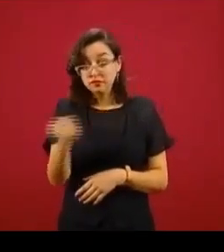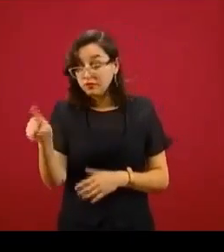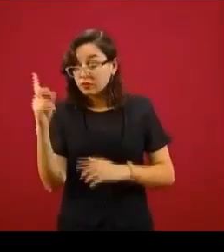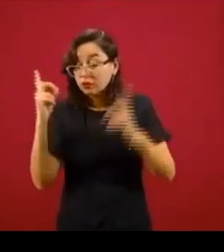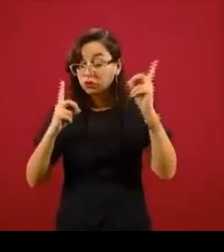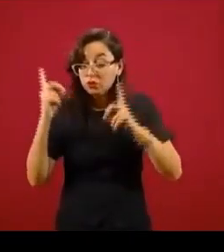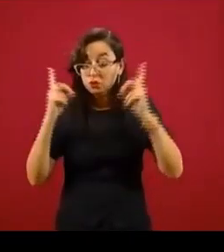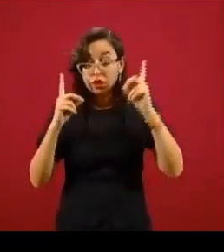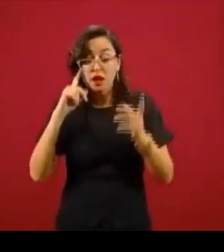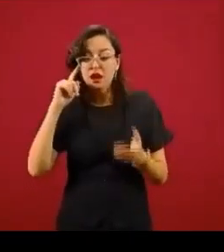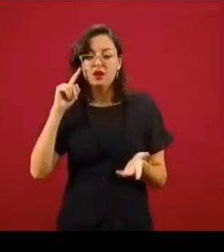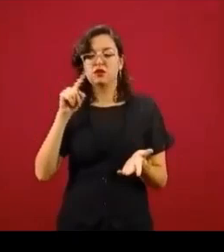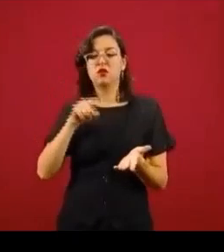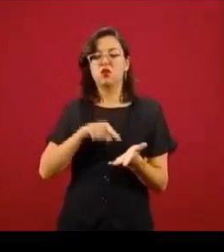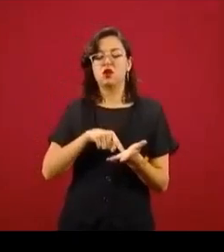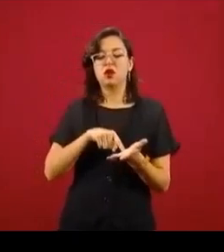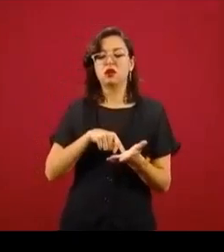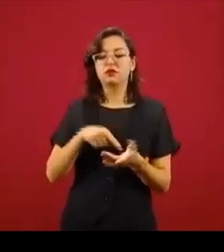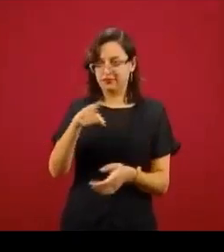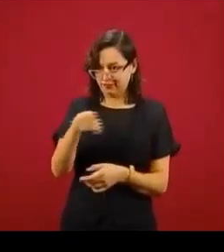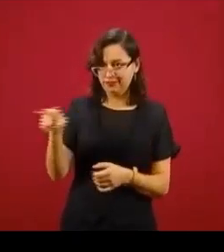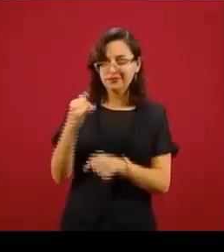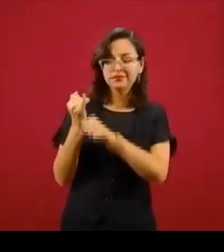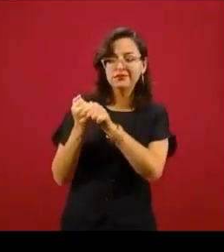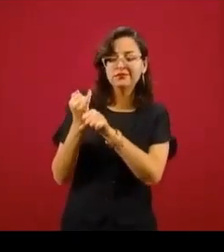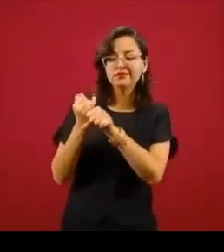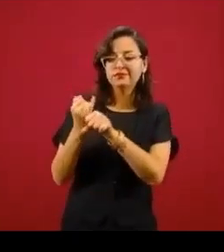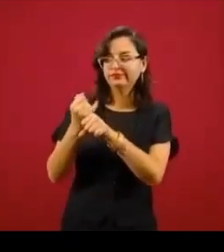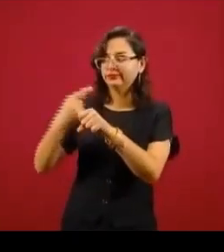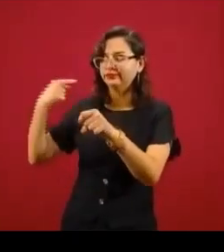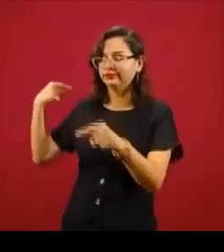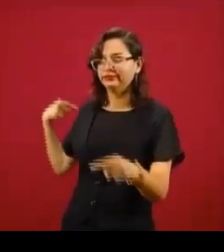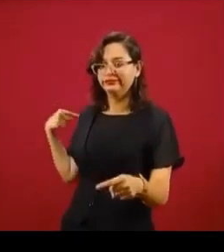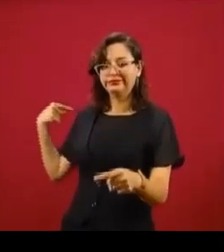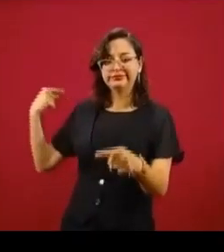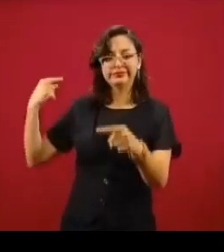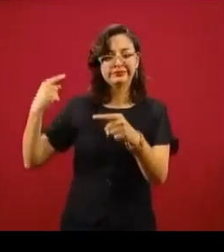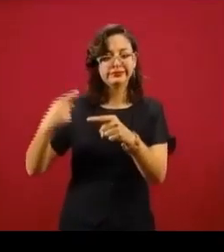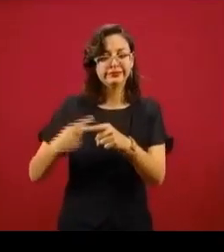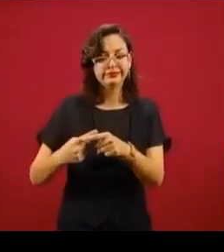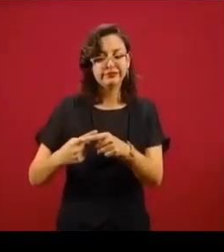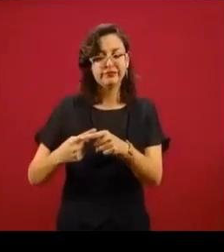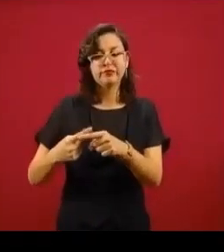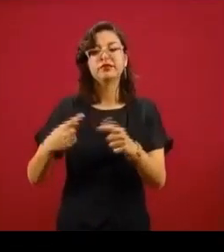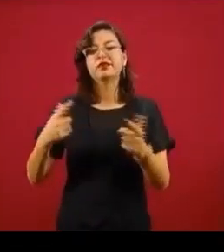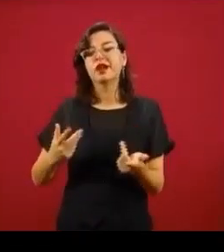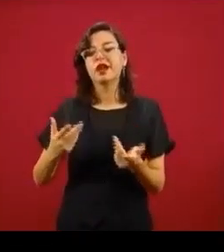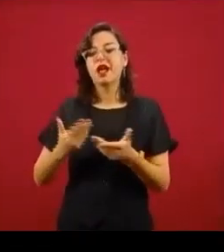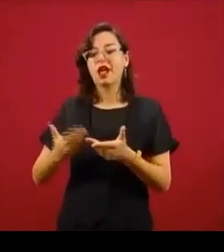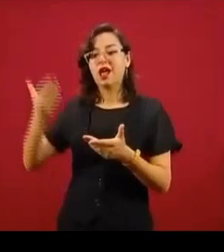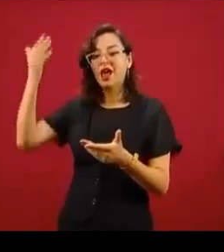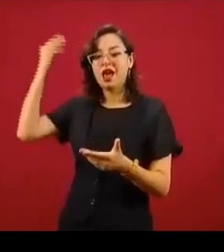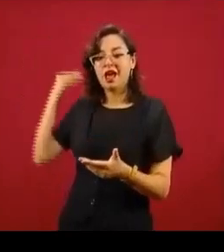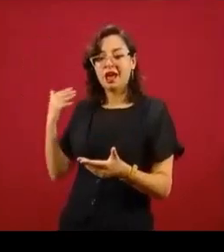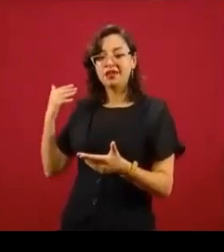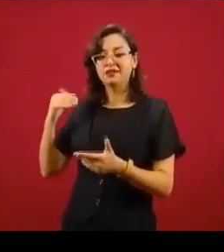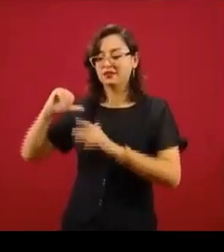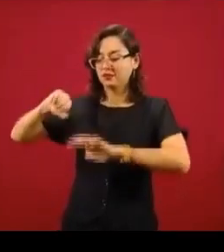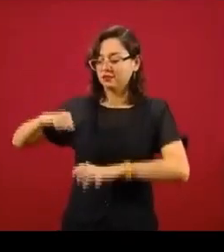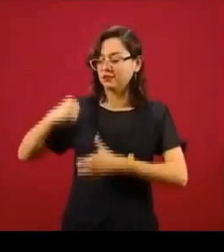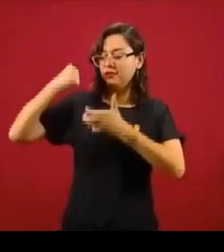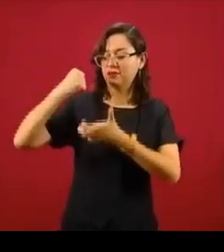hagan el análisis de cómo era el presupuesto autorizado